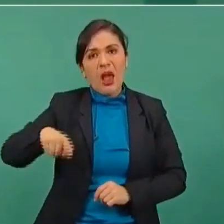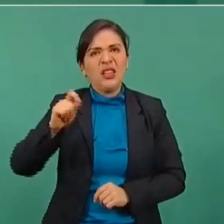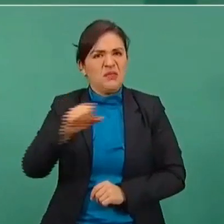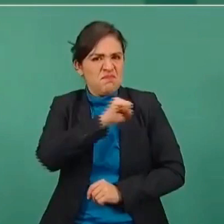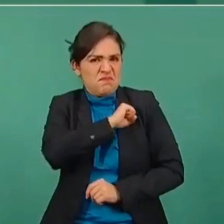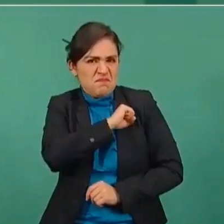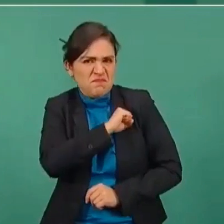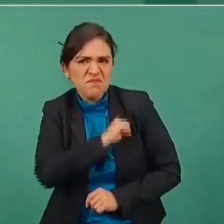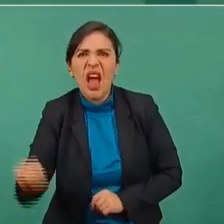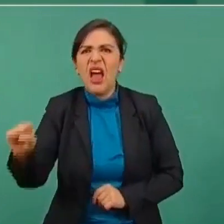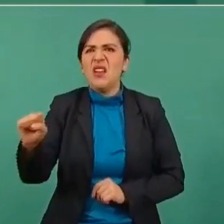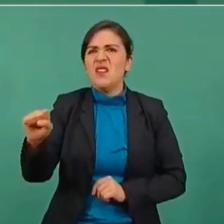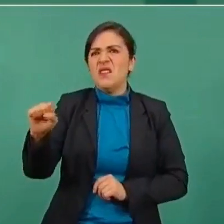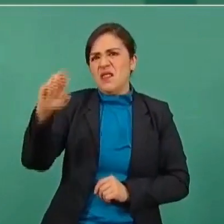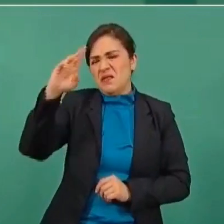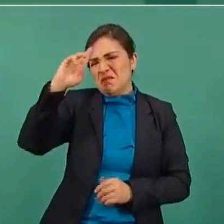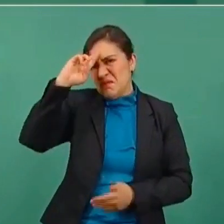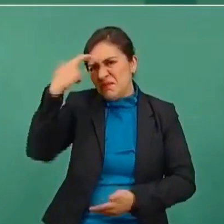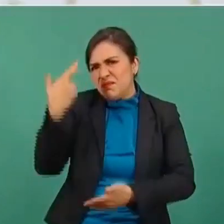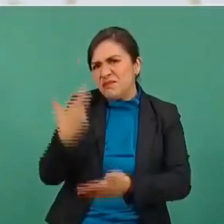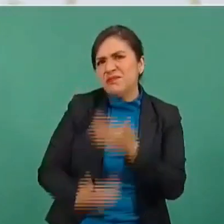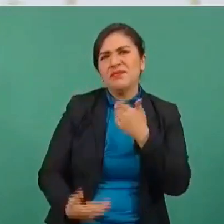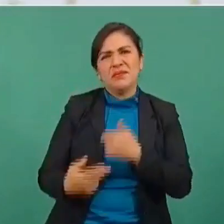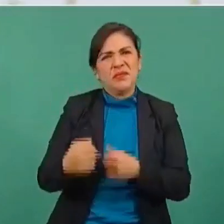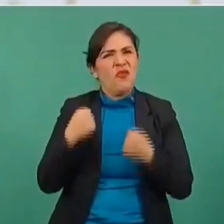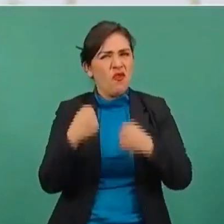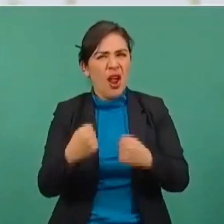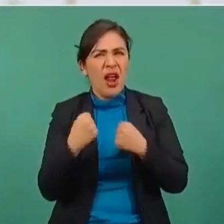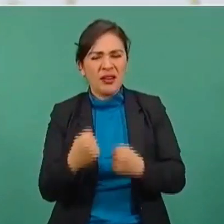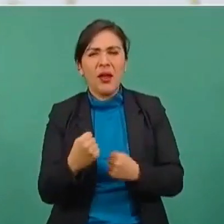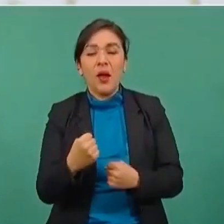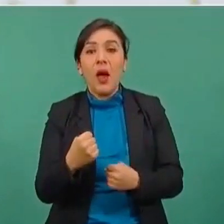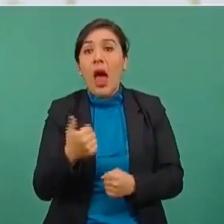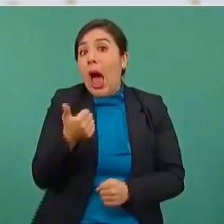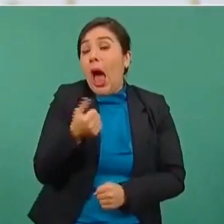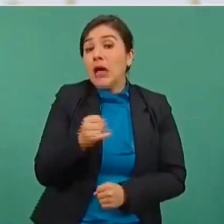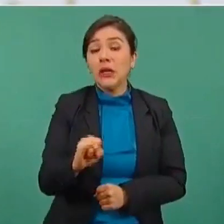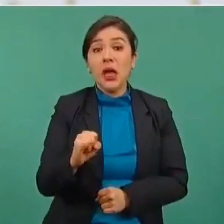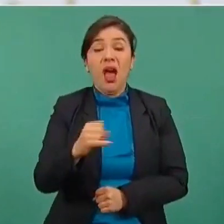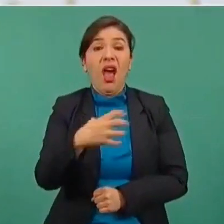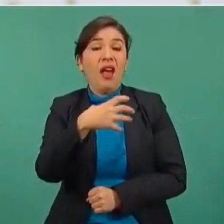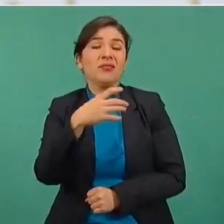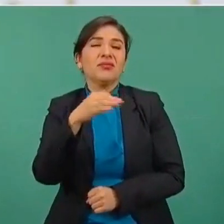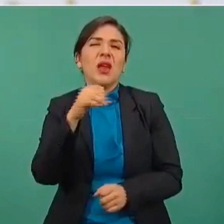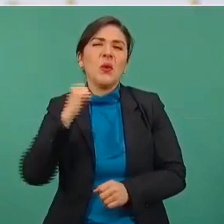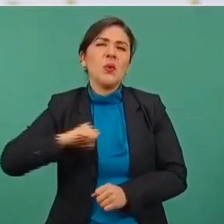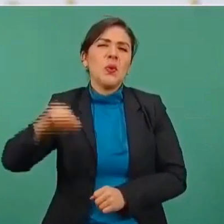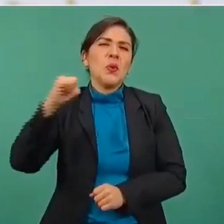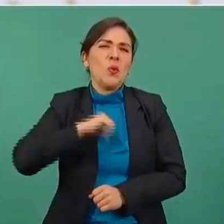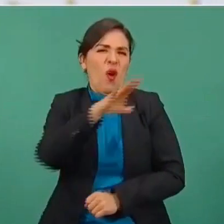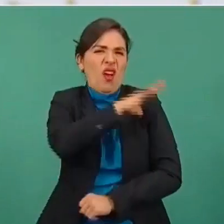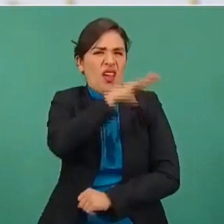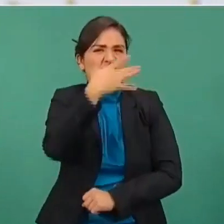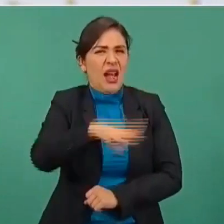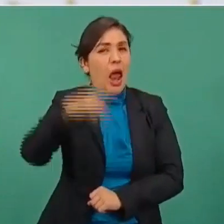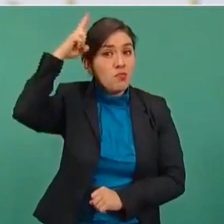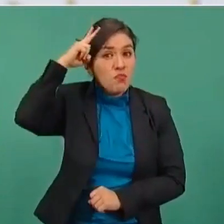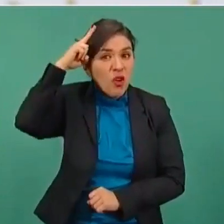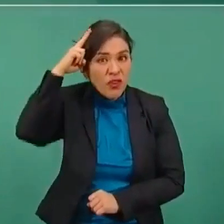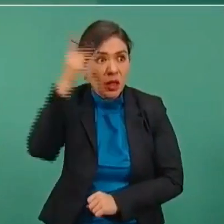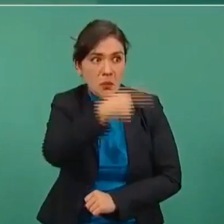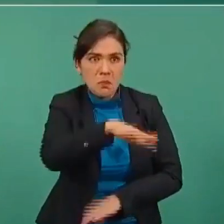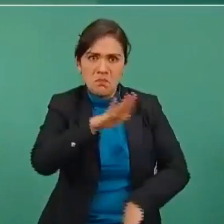salvajes, todos los generales del porfiriato, más